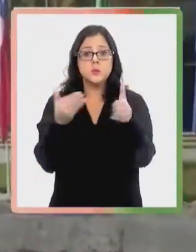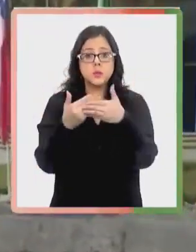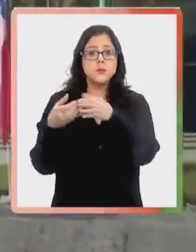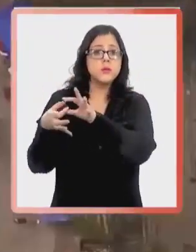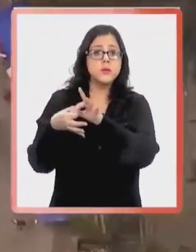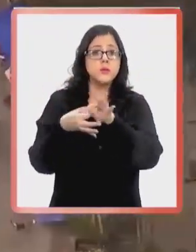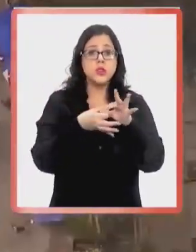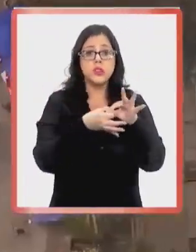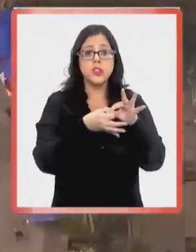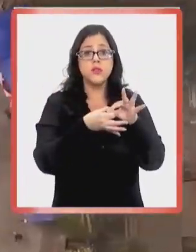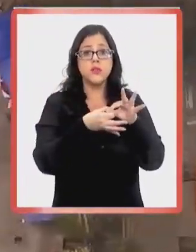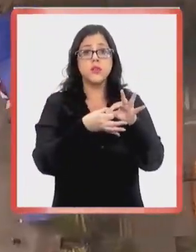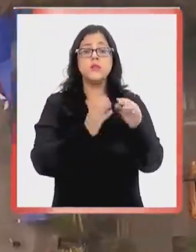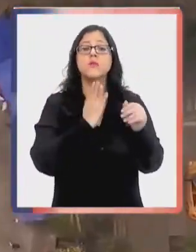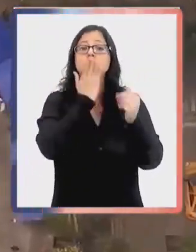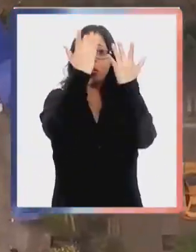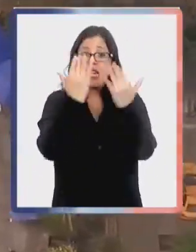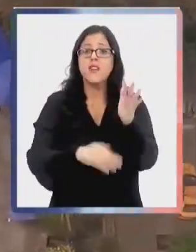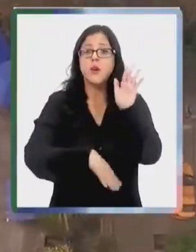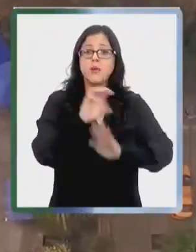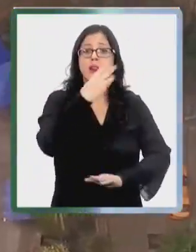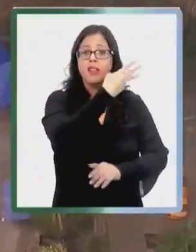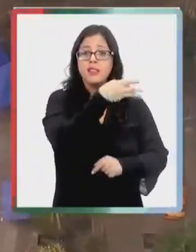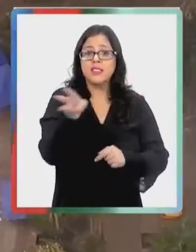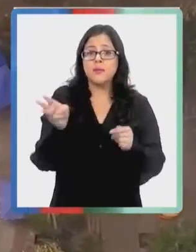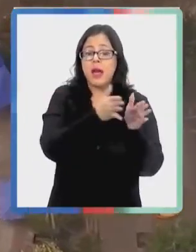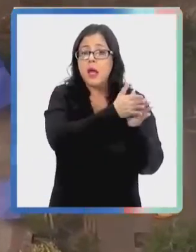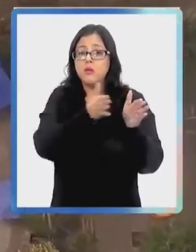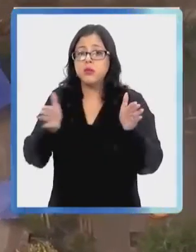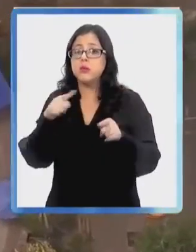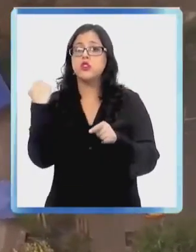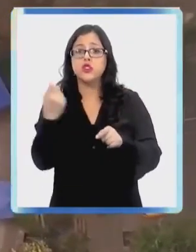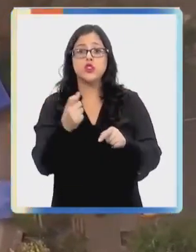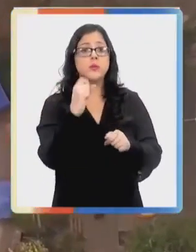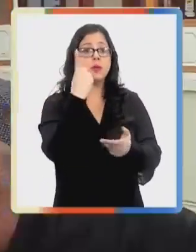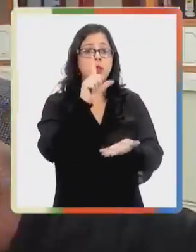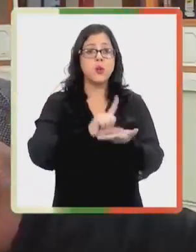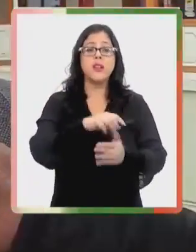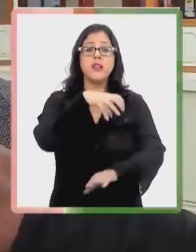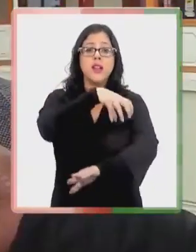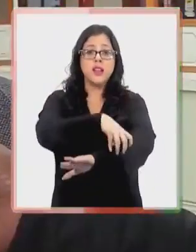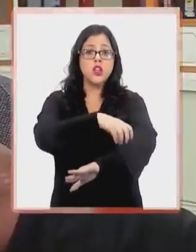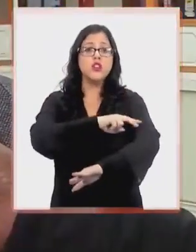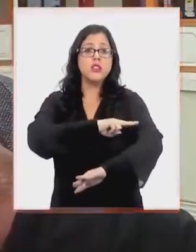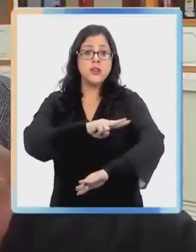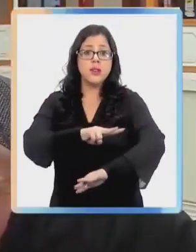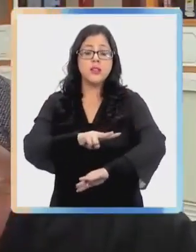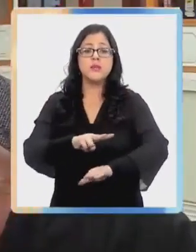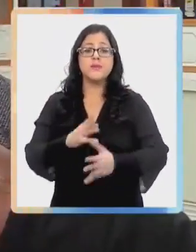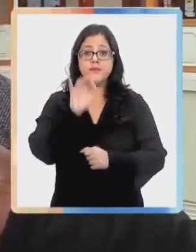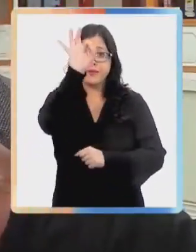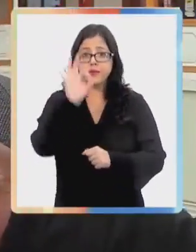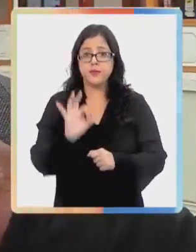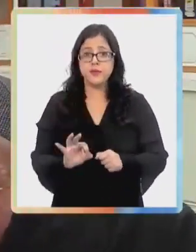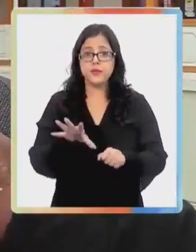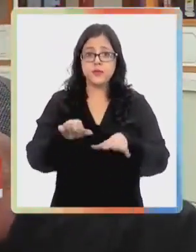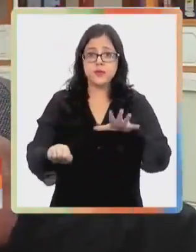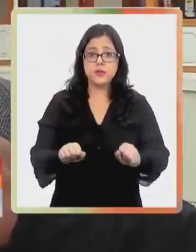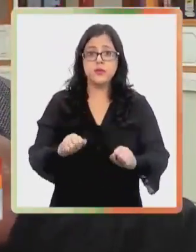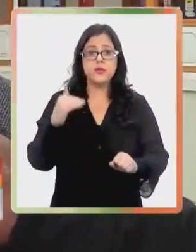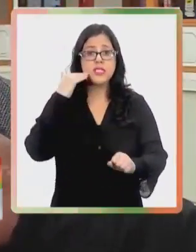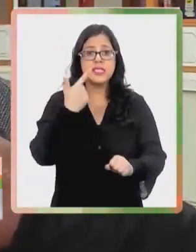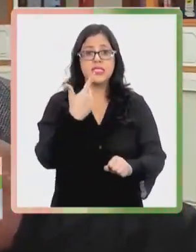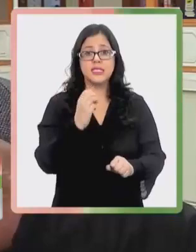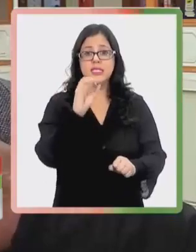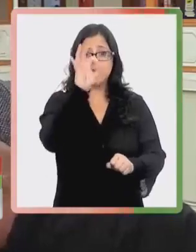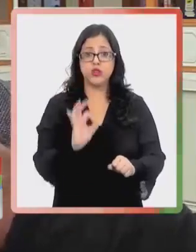mantuvo cerrado por más de tres semanas. Hemos quedado en el primer lugar de la región de Valparaíso con un porcentaje de ocupación